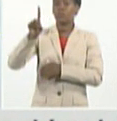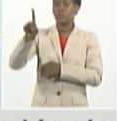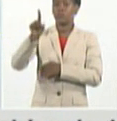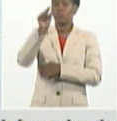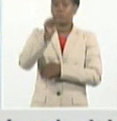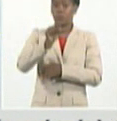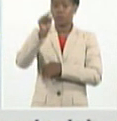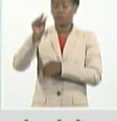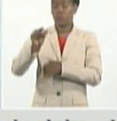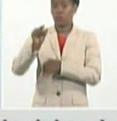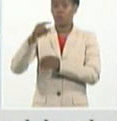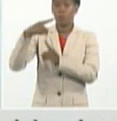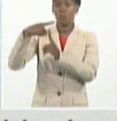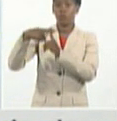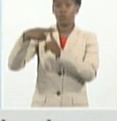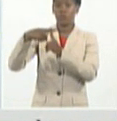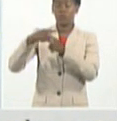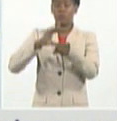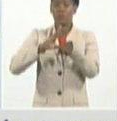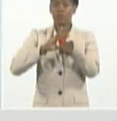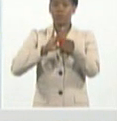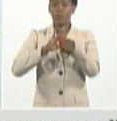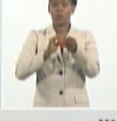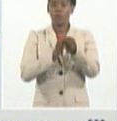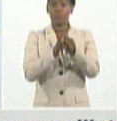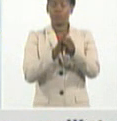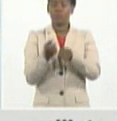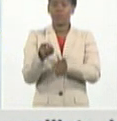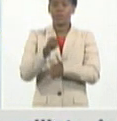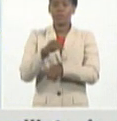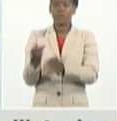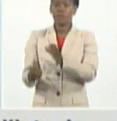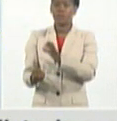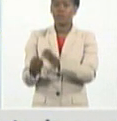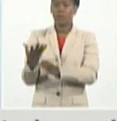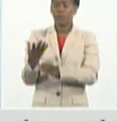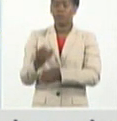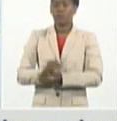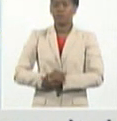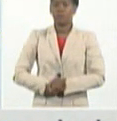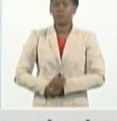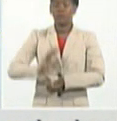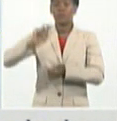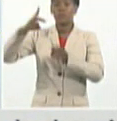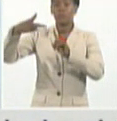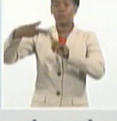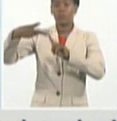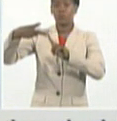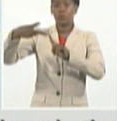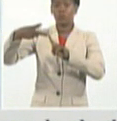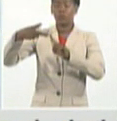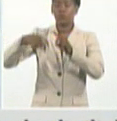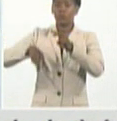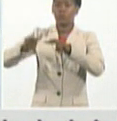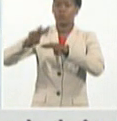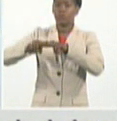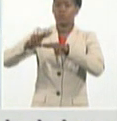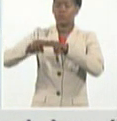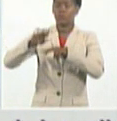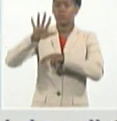diagnosticados en el día de ayer. Le sigue la provincia de La Habana,